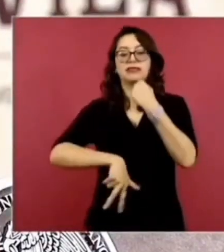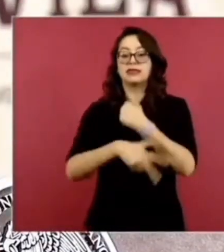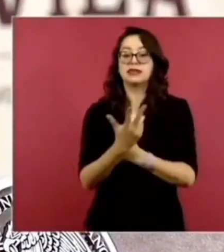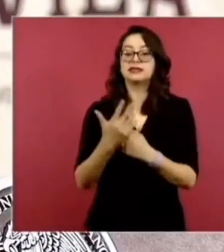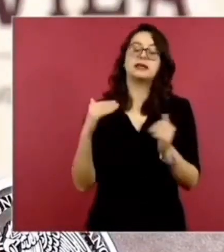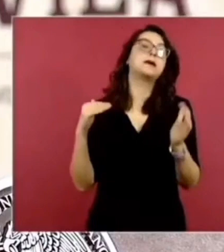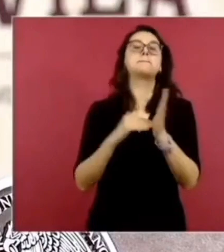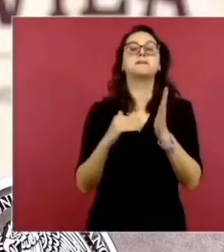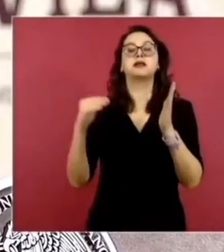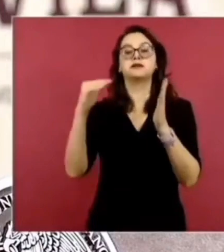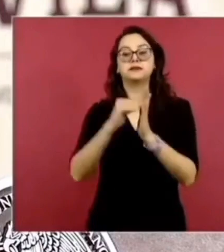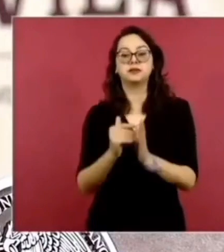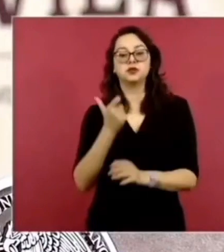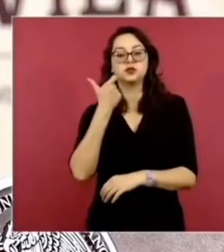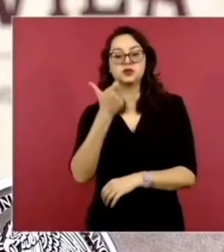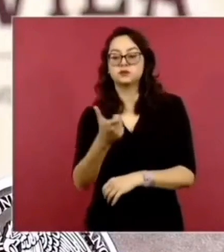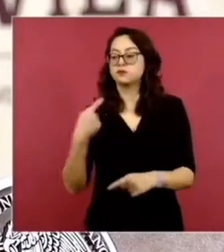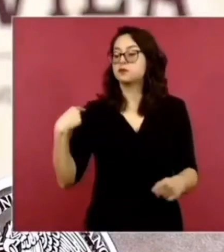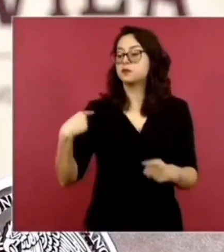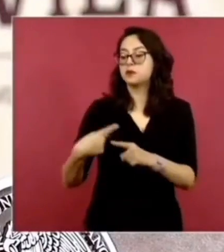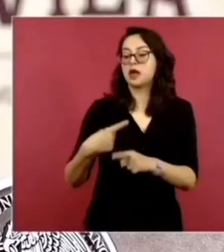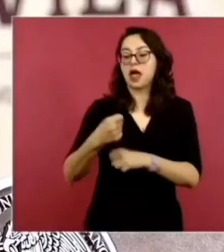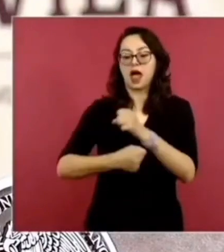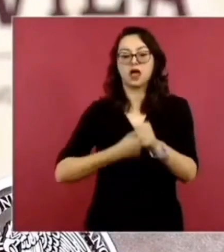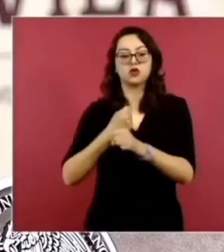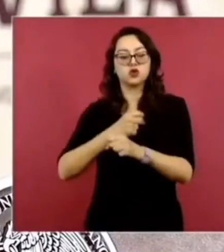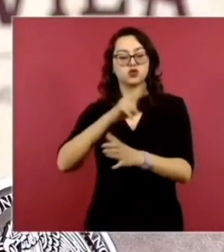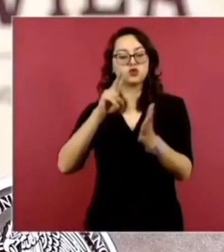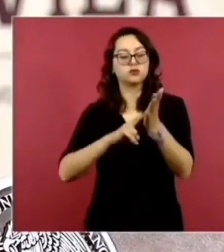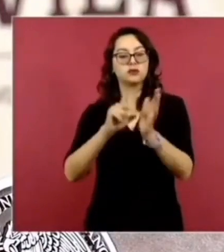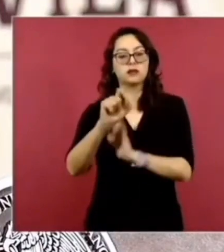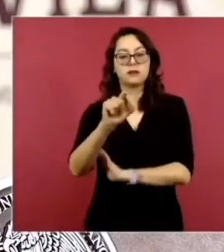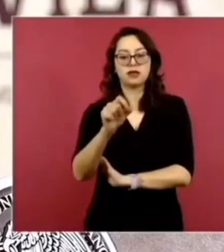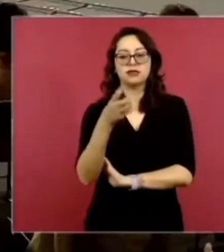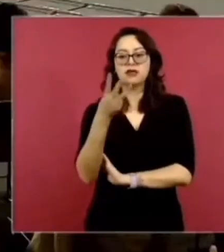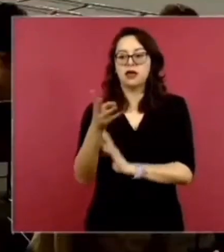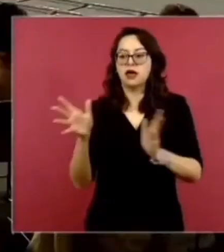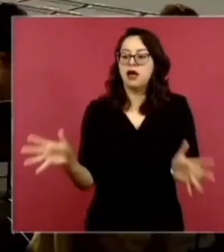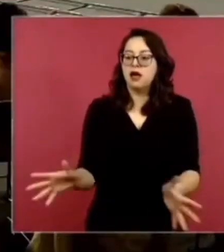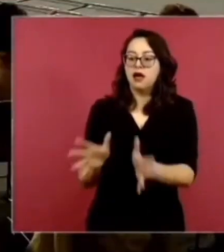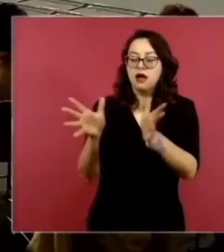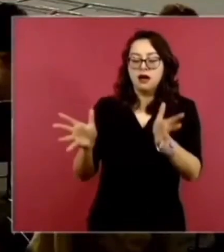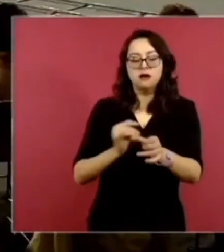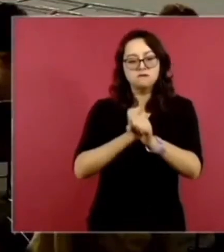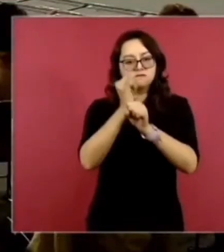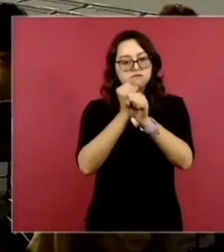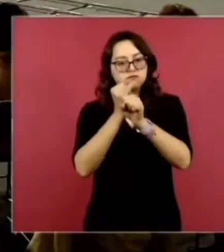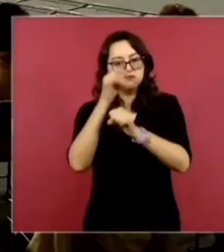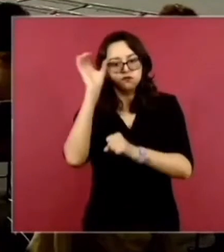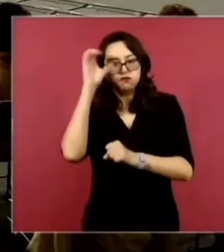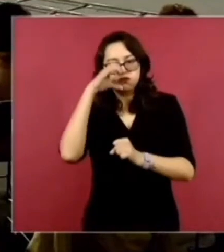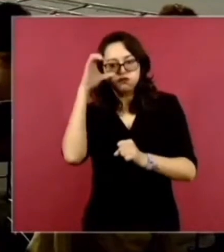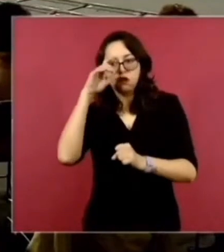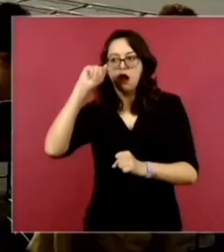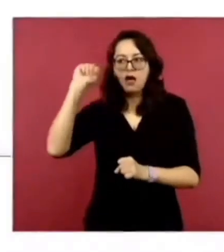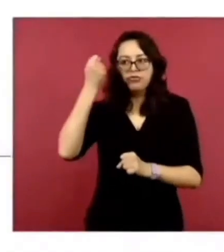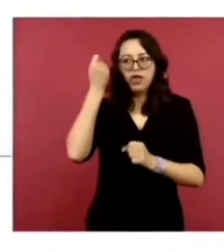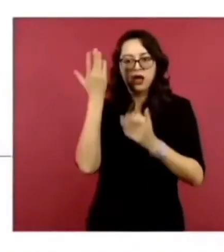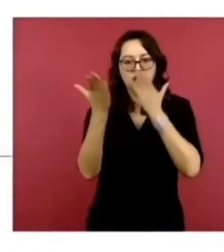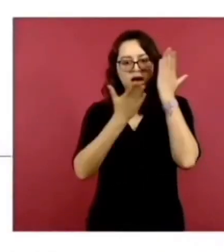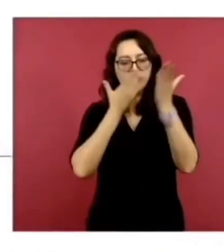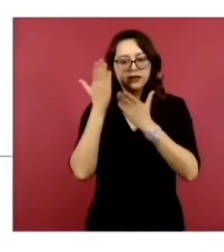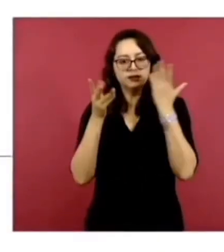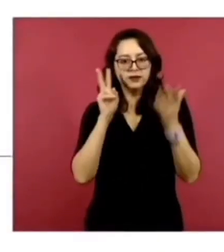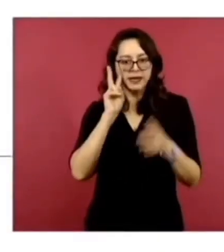millones de pesos este año, en apoyo a investigación y a la formación científica y tecnológica de